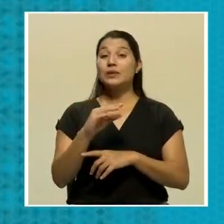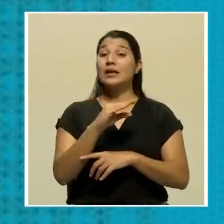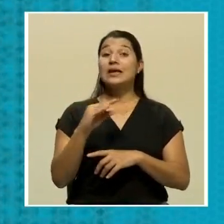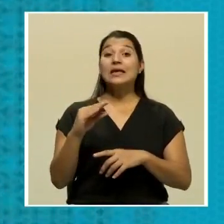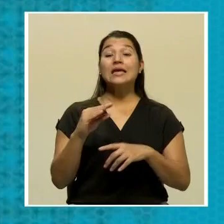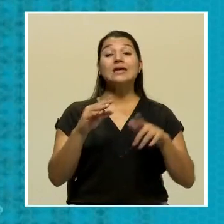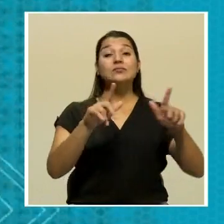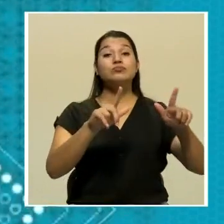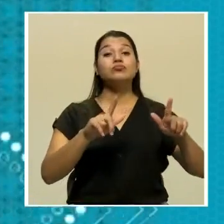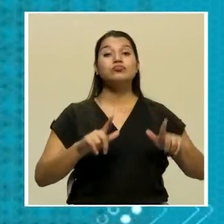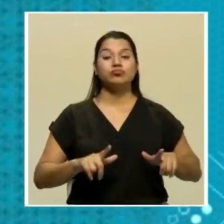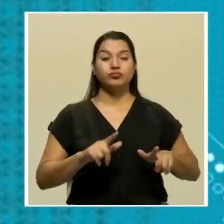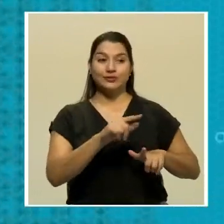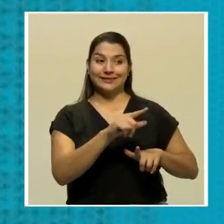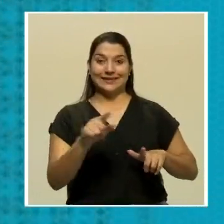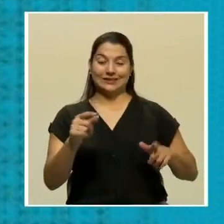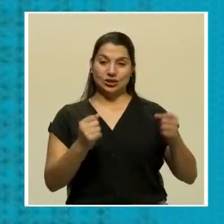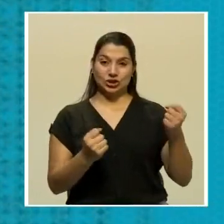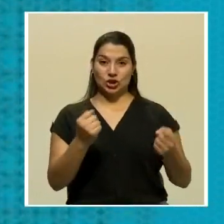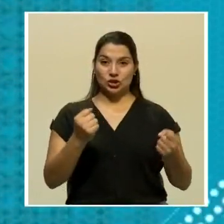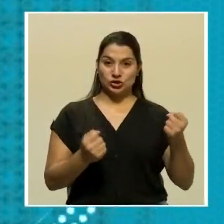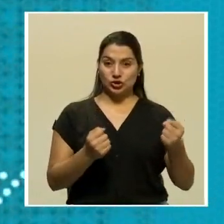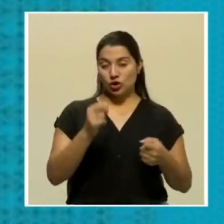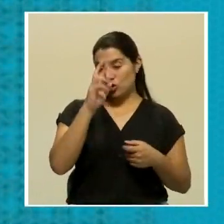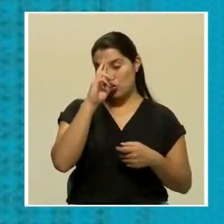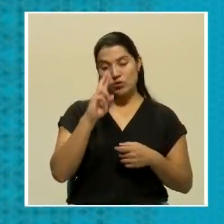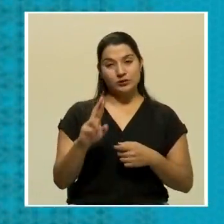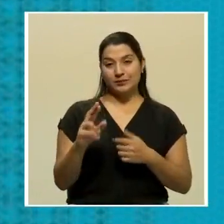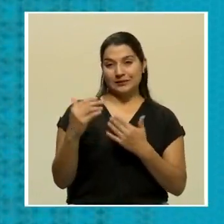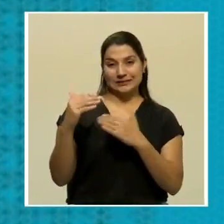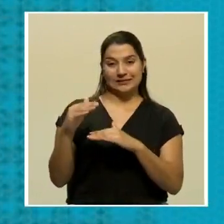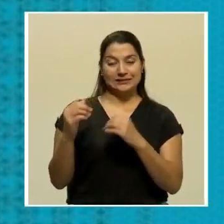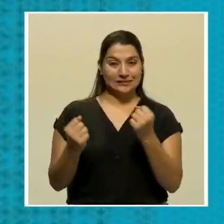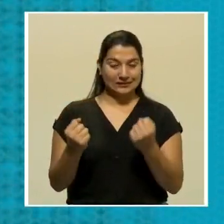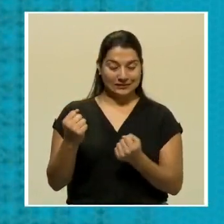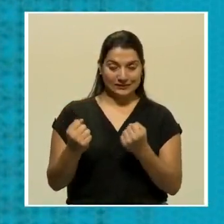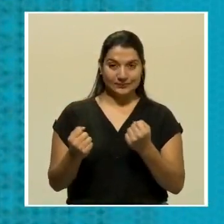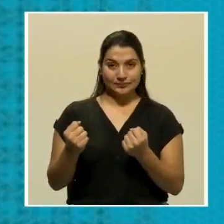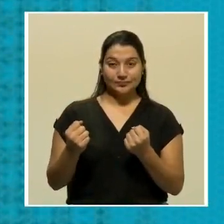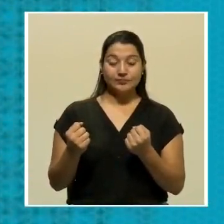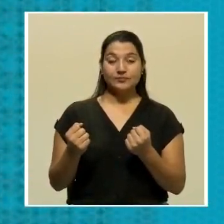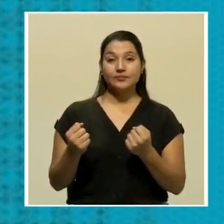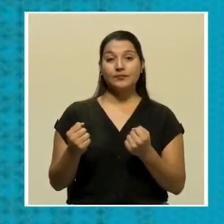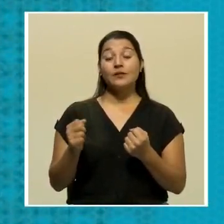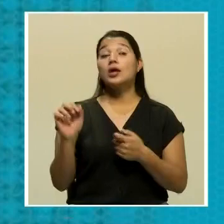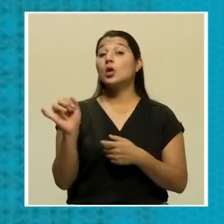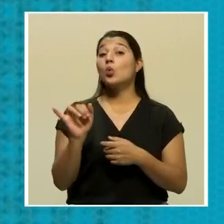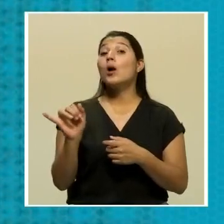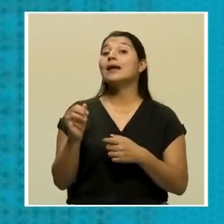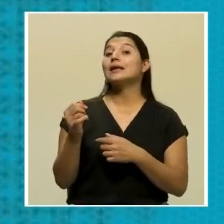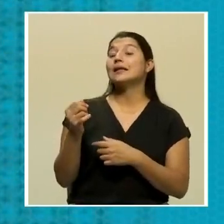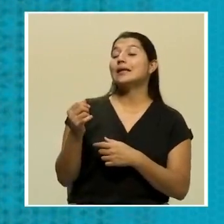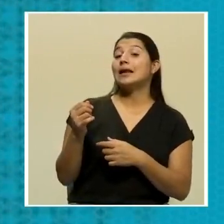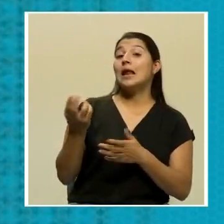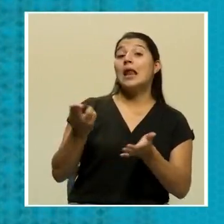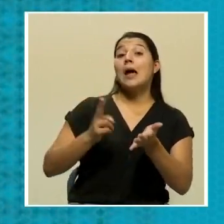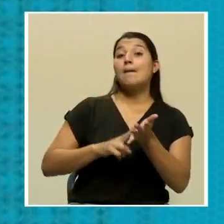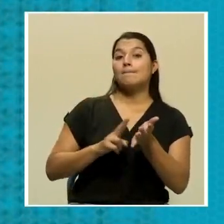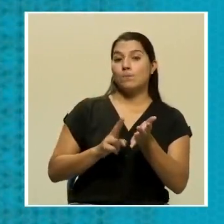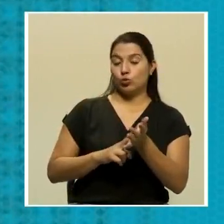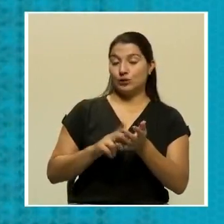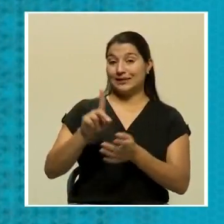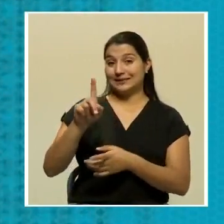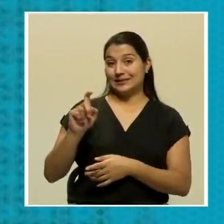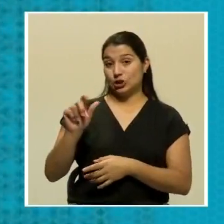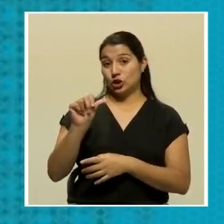matrícula a estos conductores que han respetado esta restricción sanitaria. A su vez, tengamos pendiente que la multa es de 110